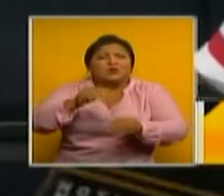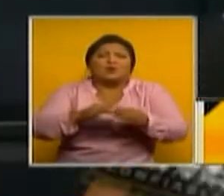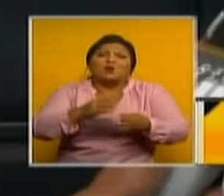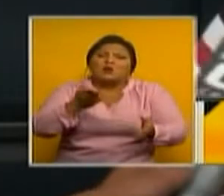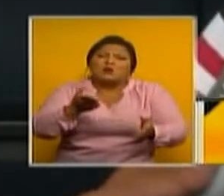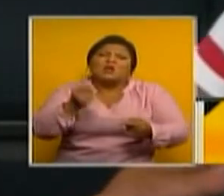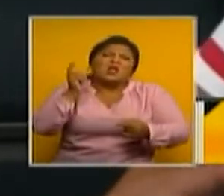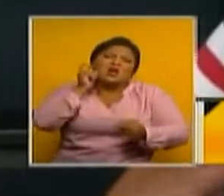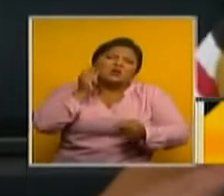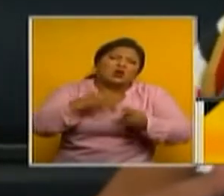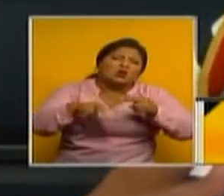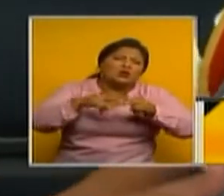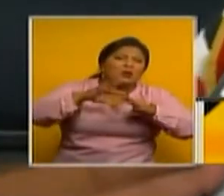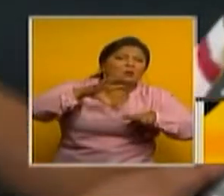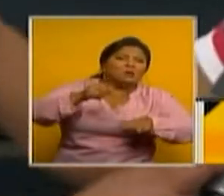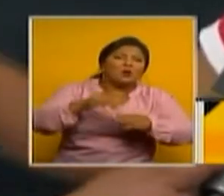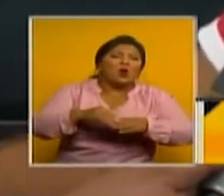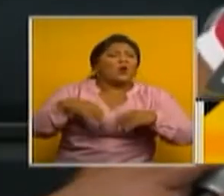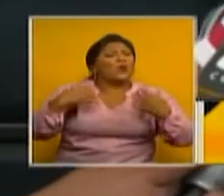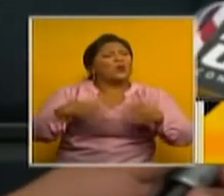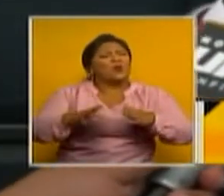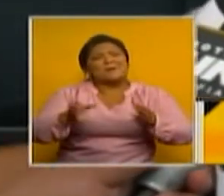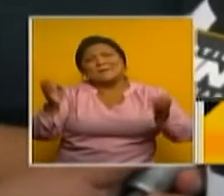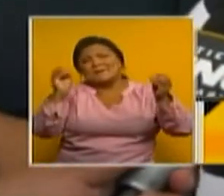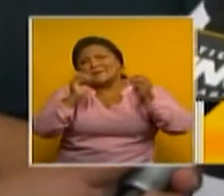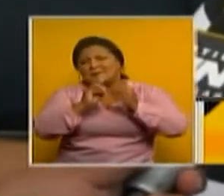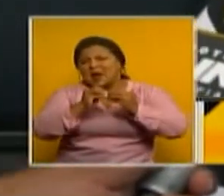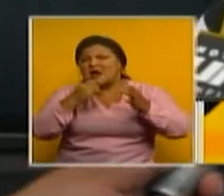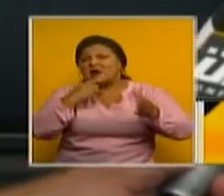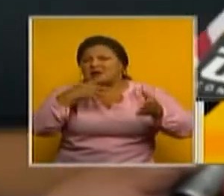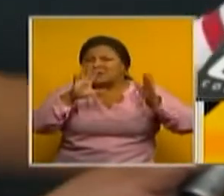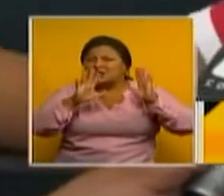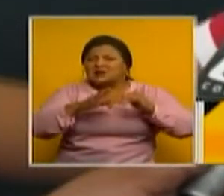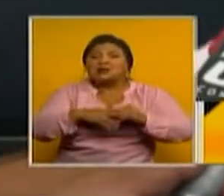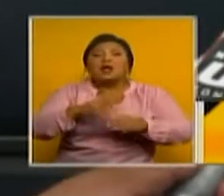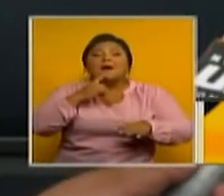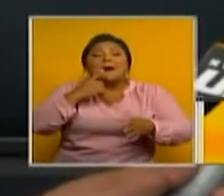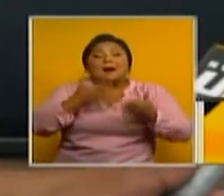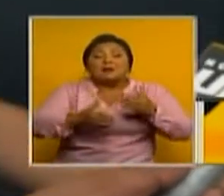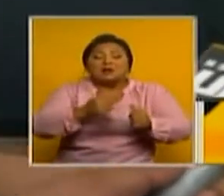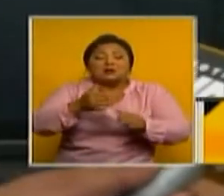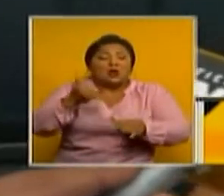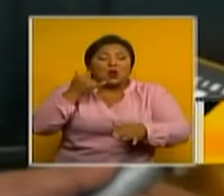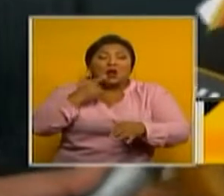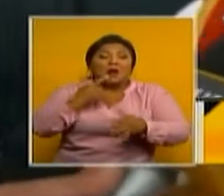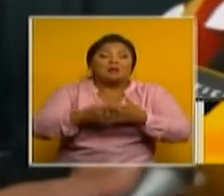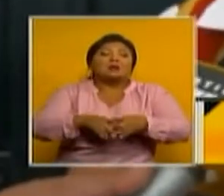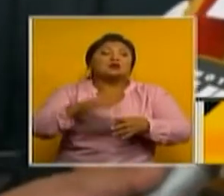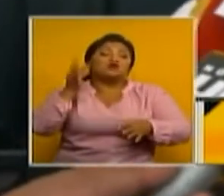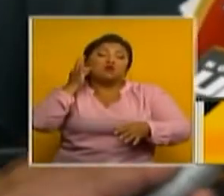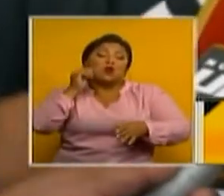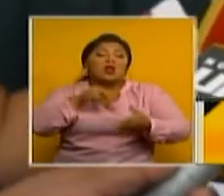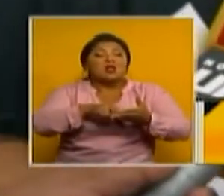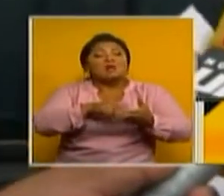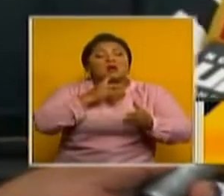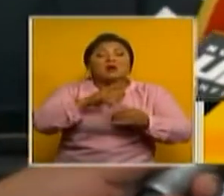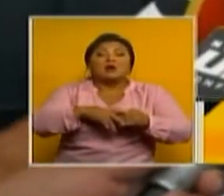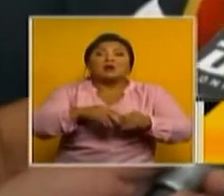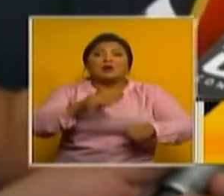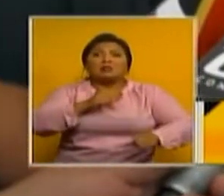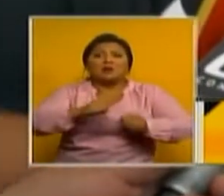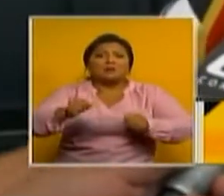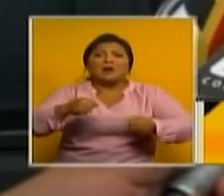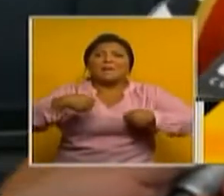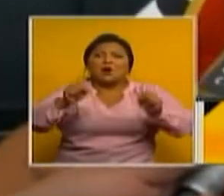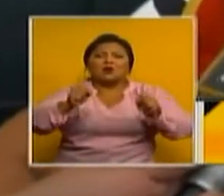ustedes de los robos? Uy, bastante. A veces están con los celulares, a veces chicas que están ahí, cogen y pasan en moto,